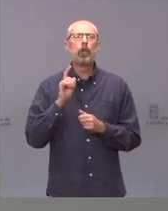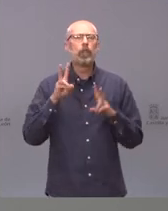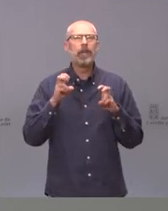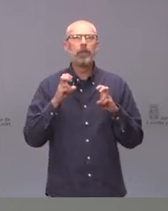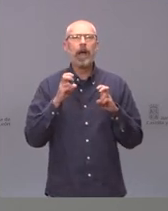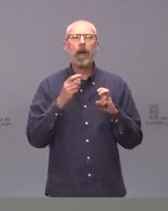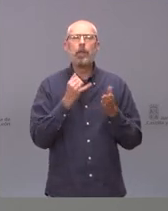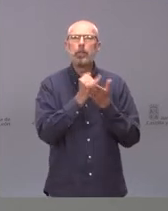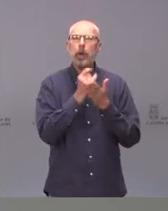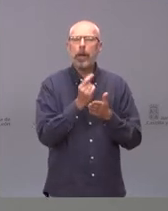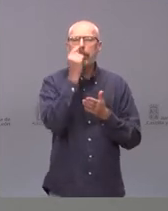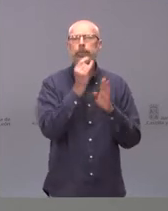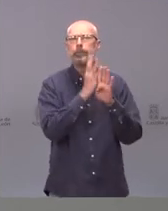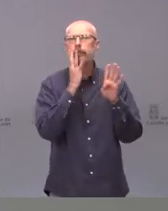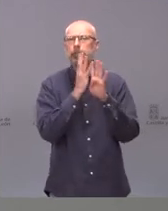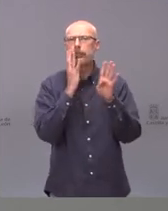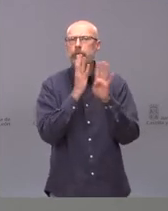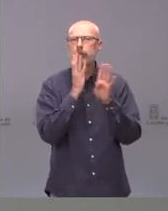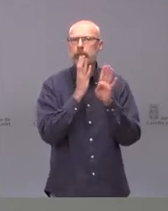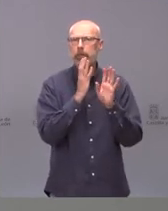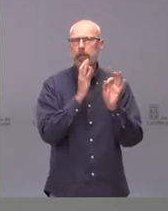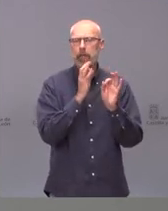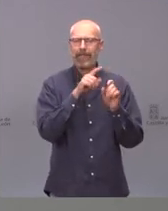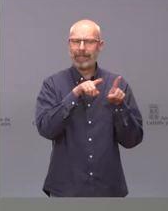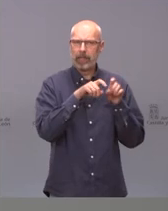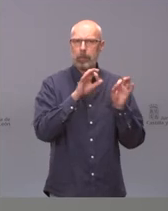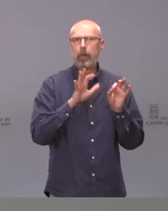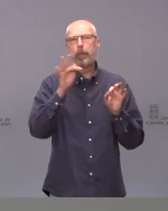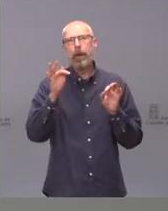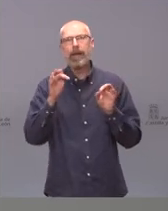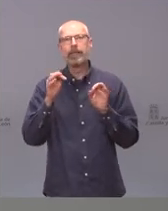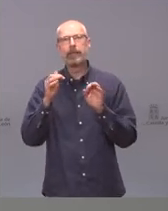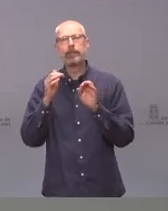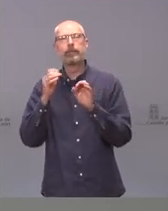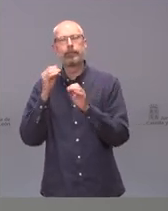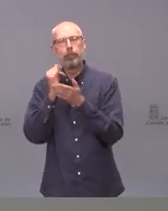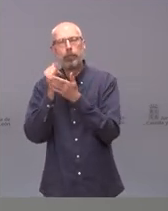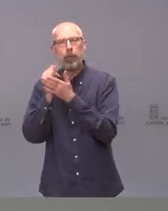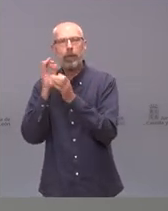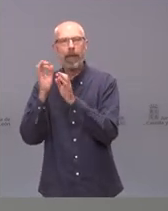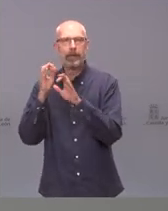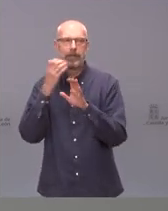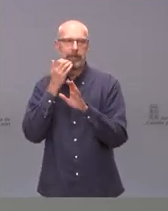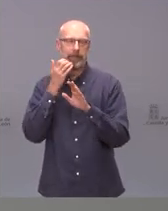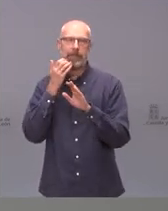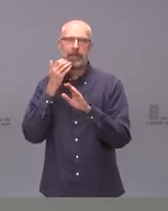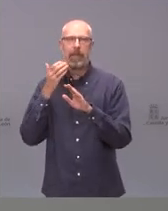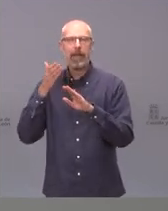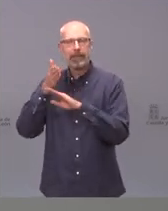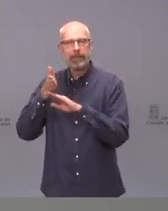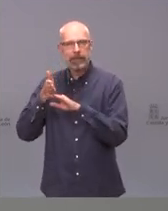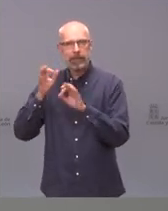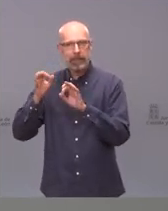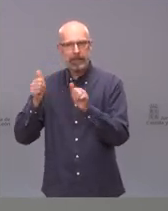lo que estamos haciendo, sino también los cribados asistenciales. Se ha pedido a todos los profesionales de atención primaria que intensifiquen,